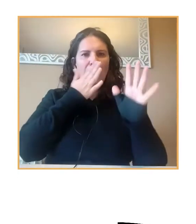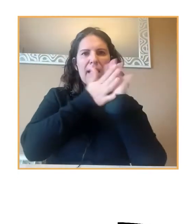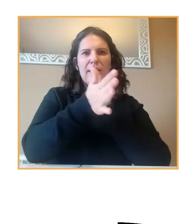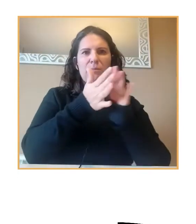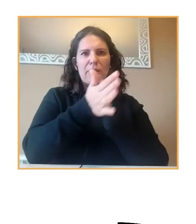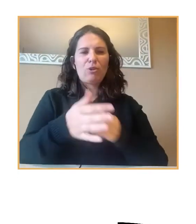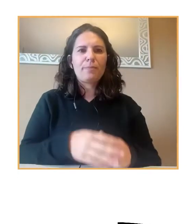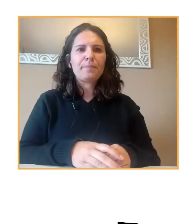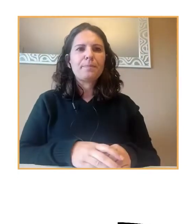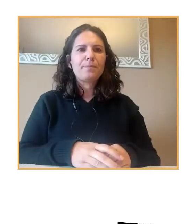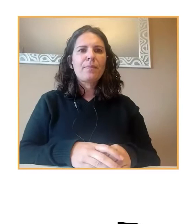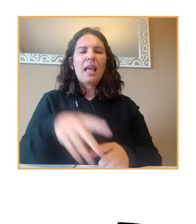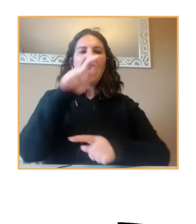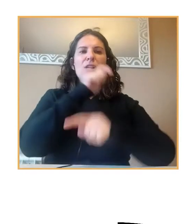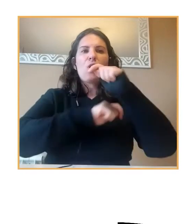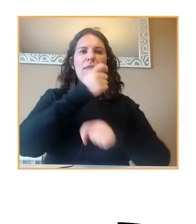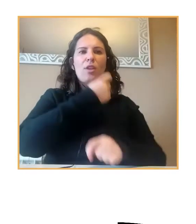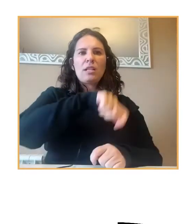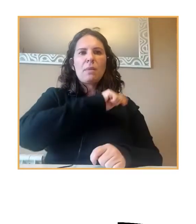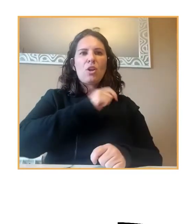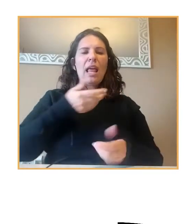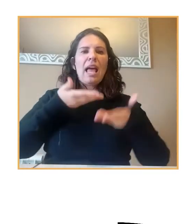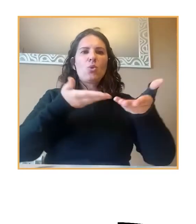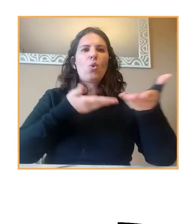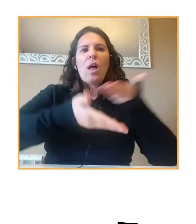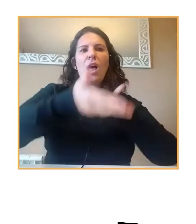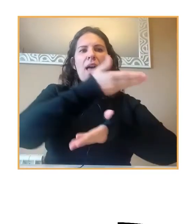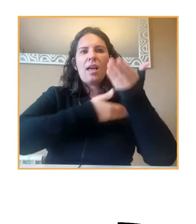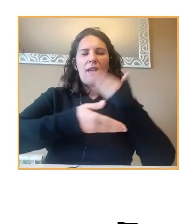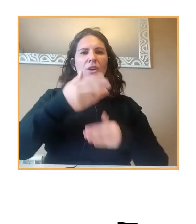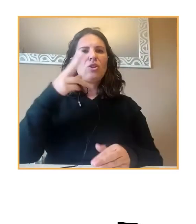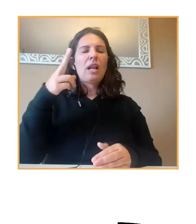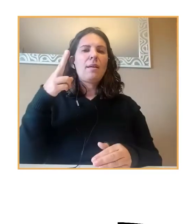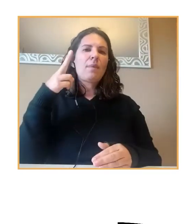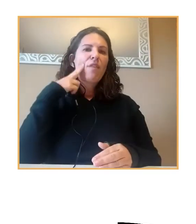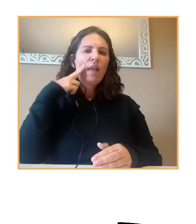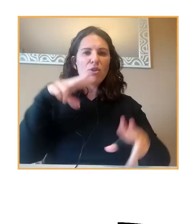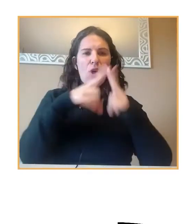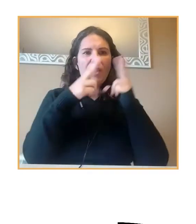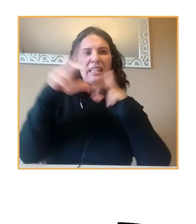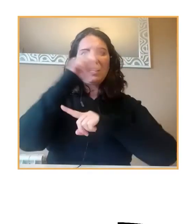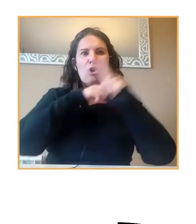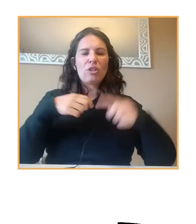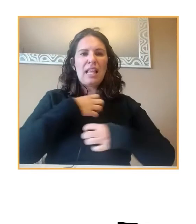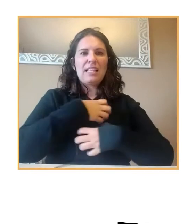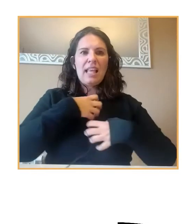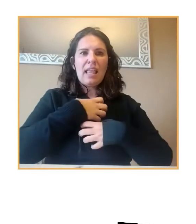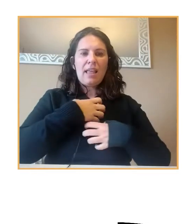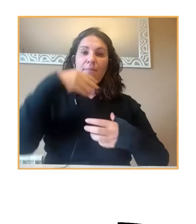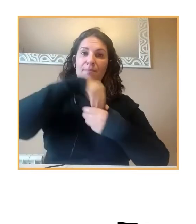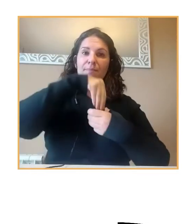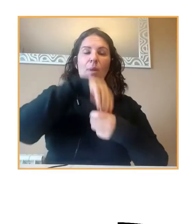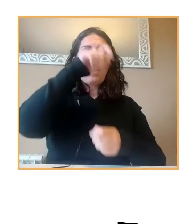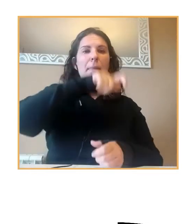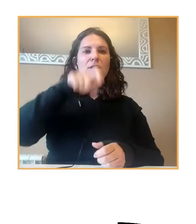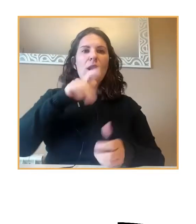la asociación española de ayuda mutua contra la fobia social y trastornos de ansiedad está formada por personas afectadas por este tipo de